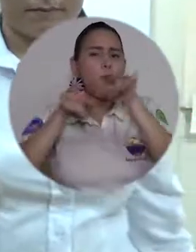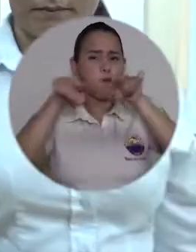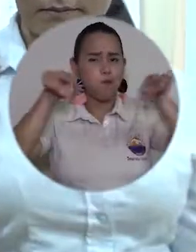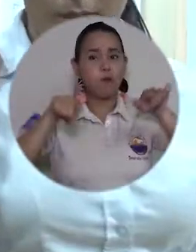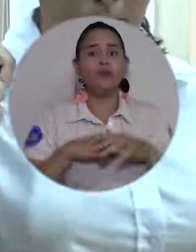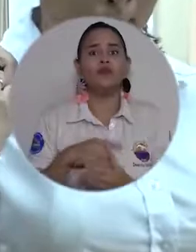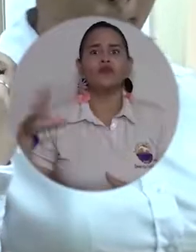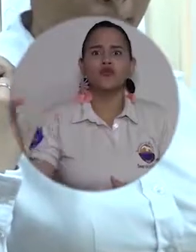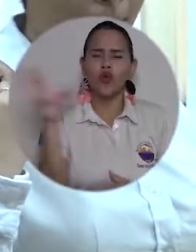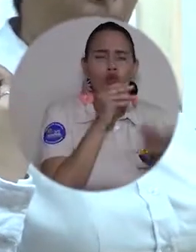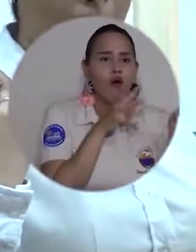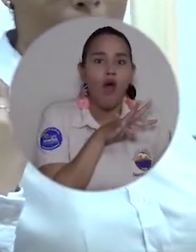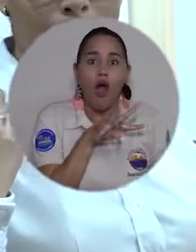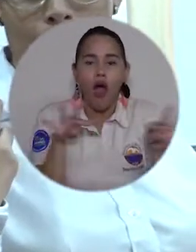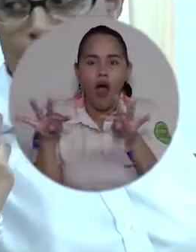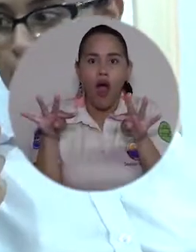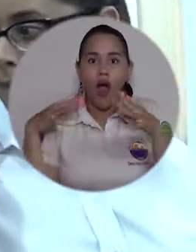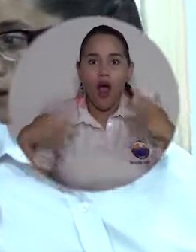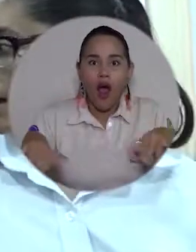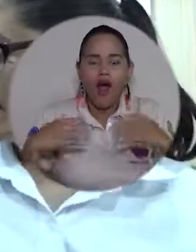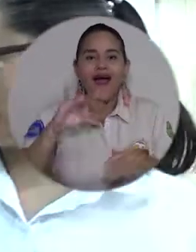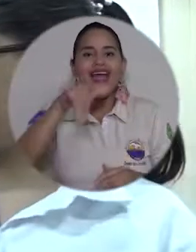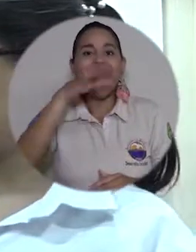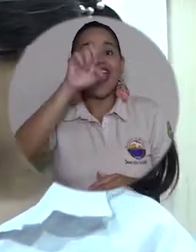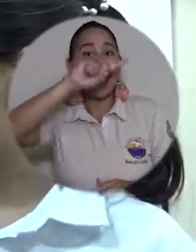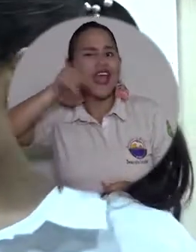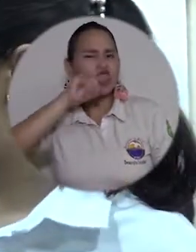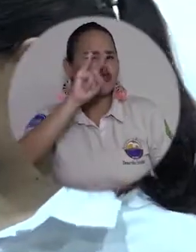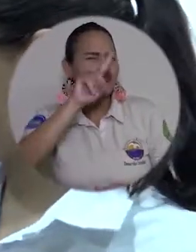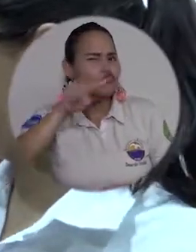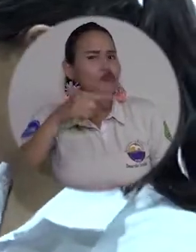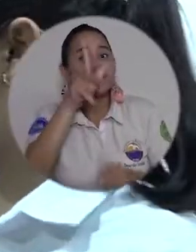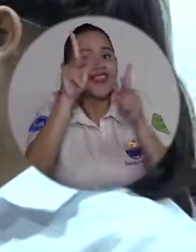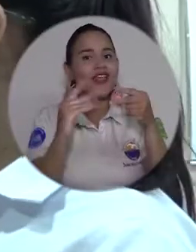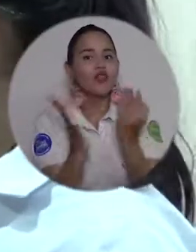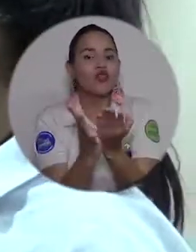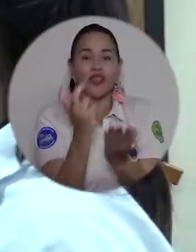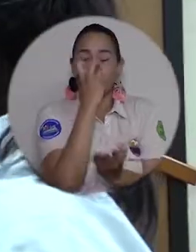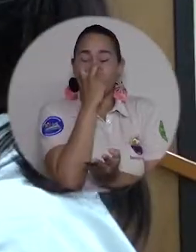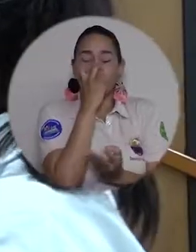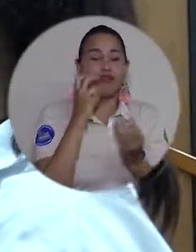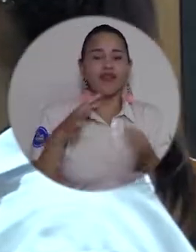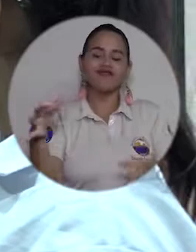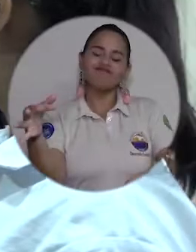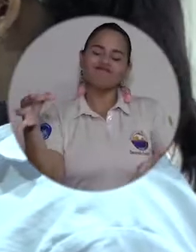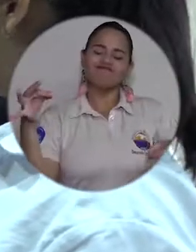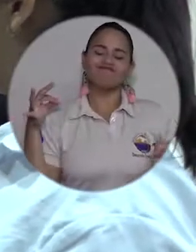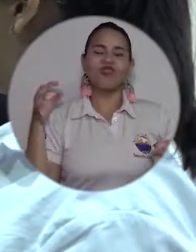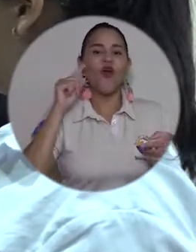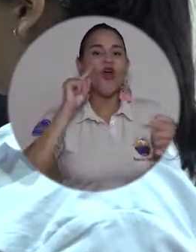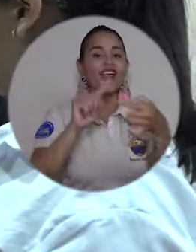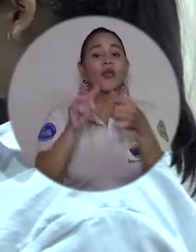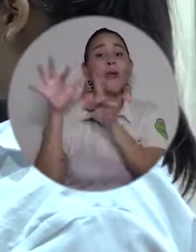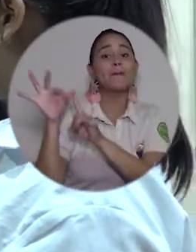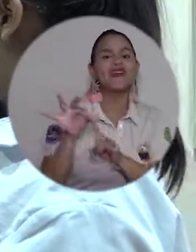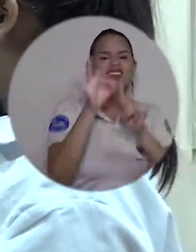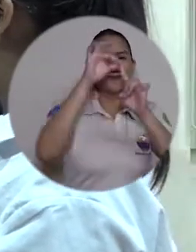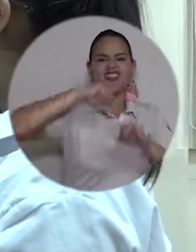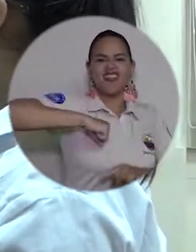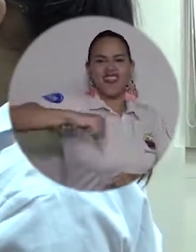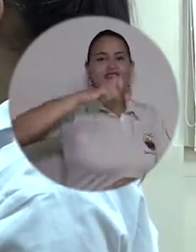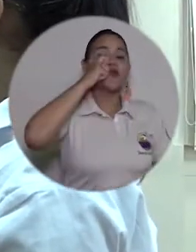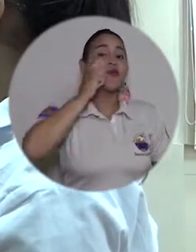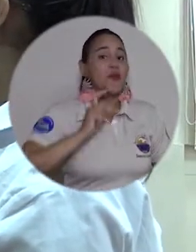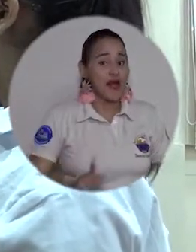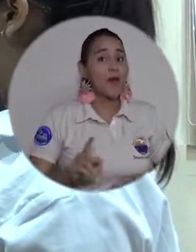medio del acto solemne, el auditorio se maravilló cuando Jesús Padilla, estudiante con discapacidad visual, subió al estrado a recibir su diploma como